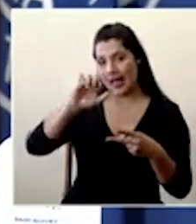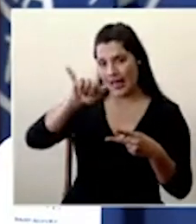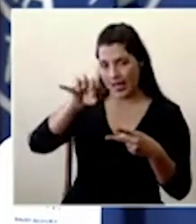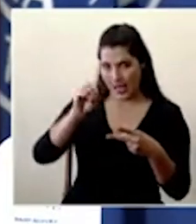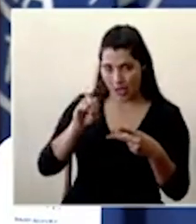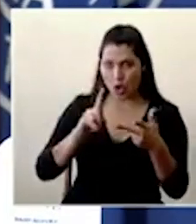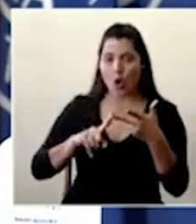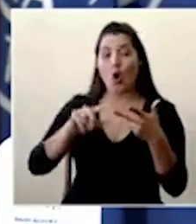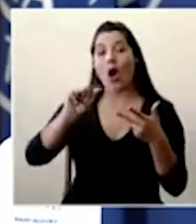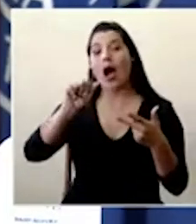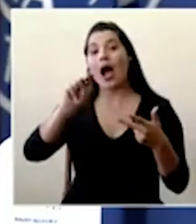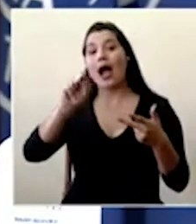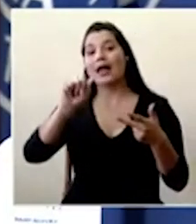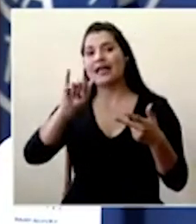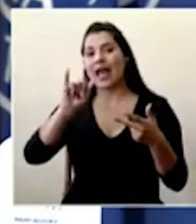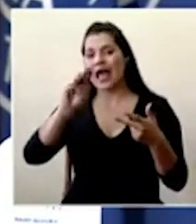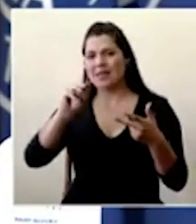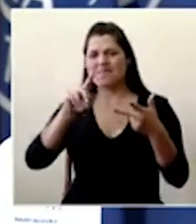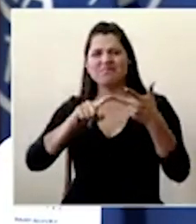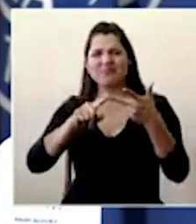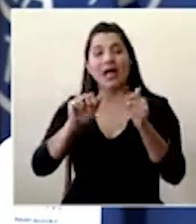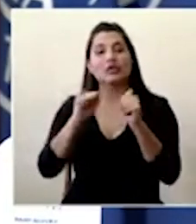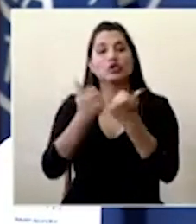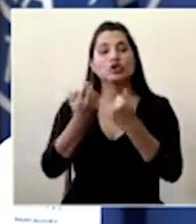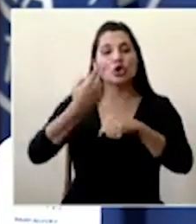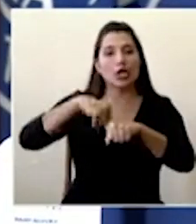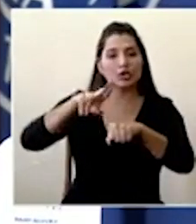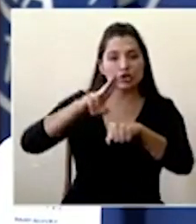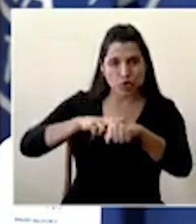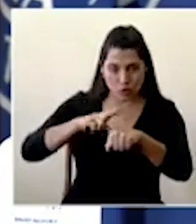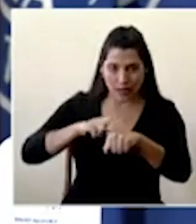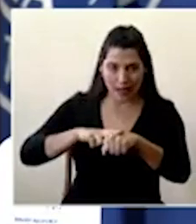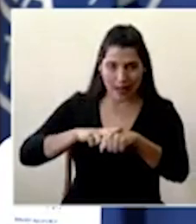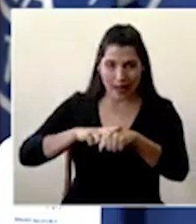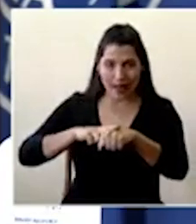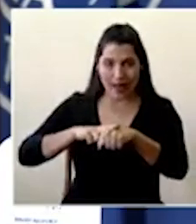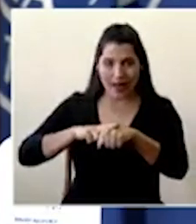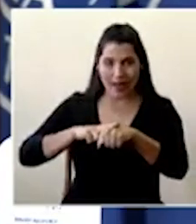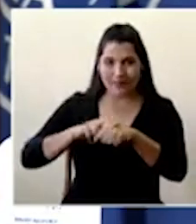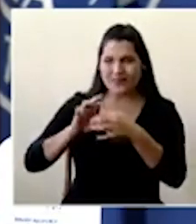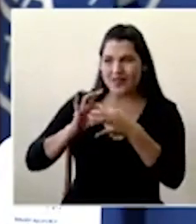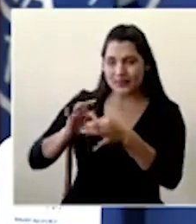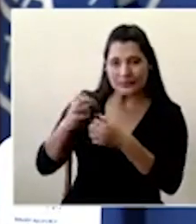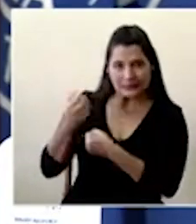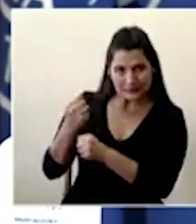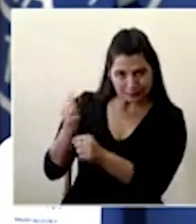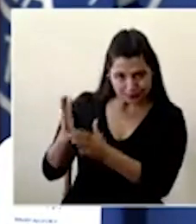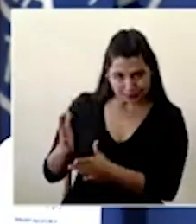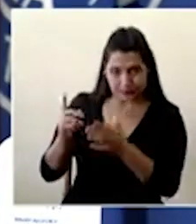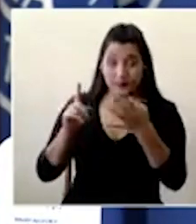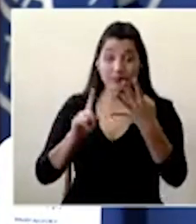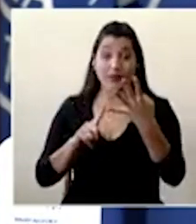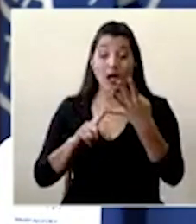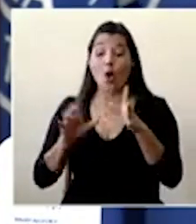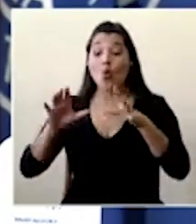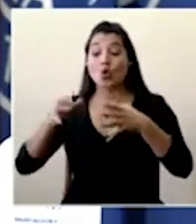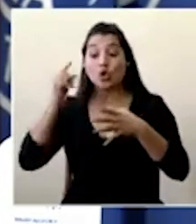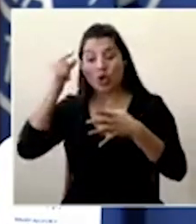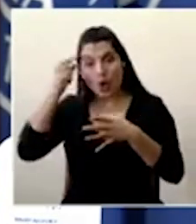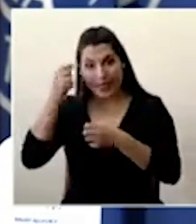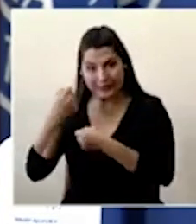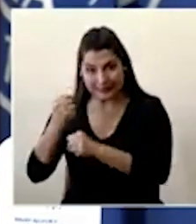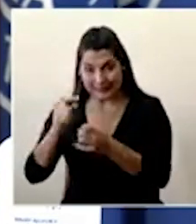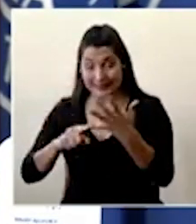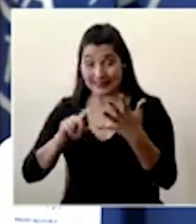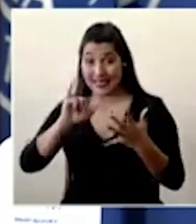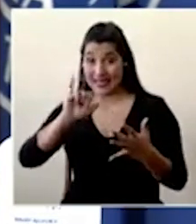que es la Asociación Nacional de Intendencias y Alcaldías también está la Unión de Gobiernos Locales y está